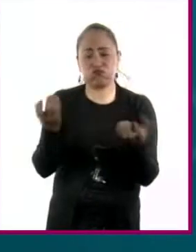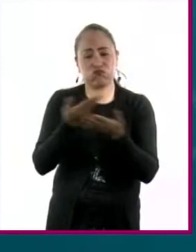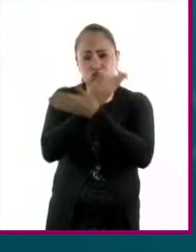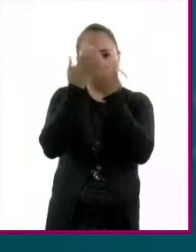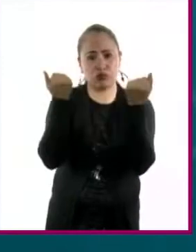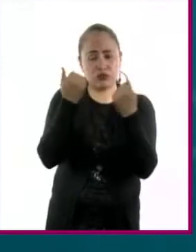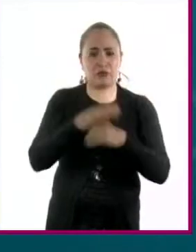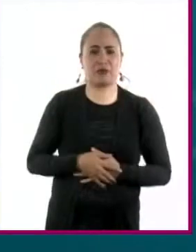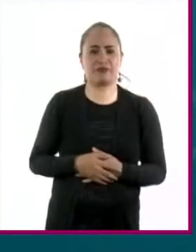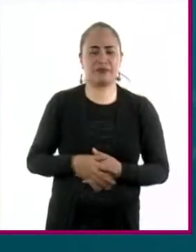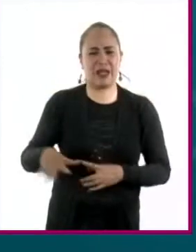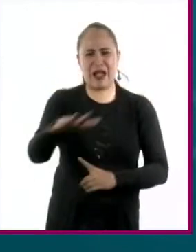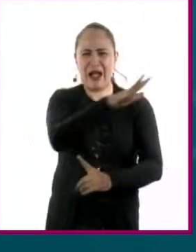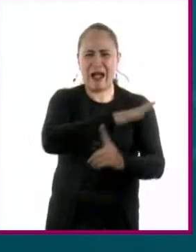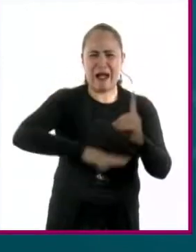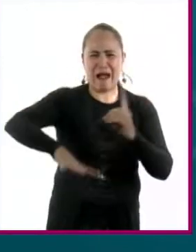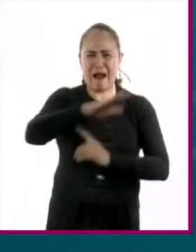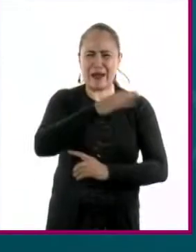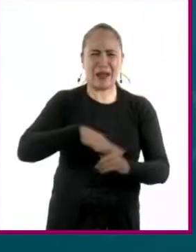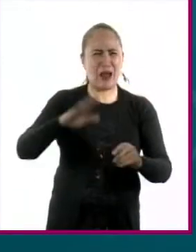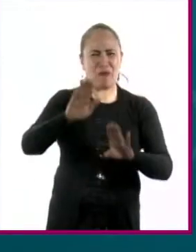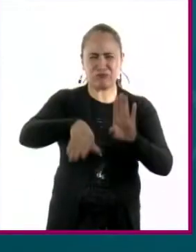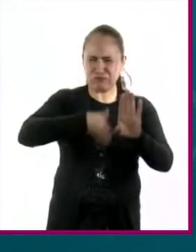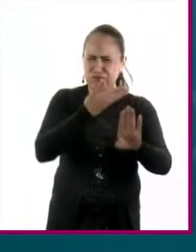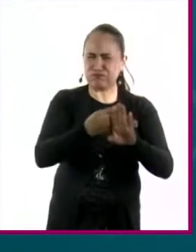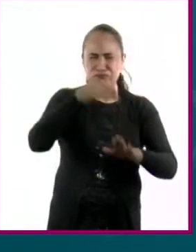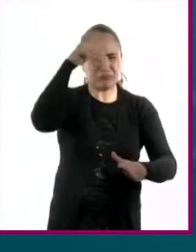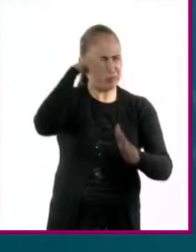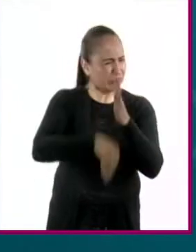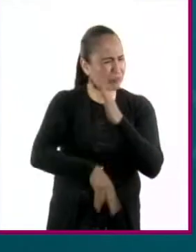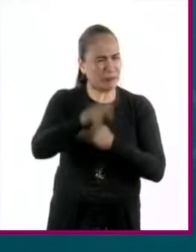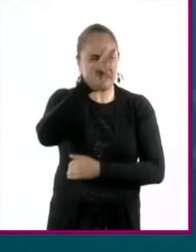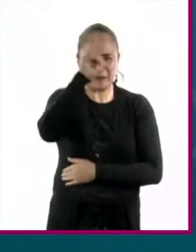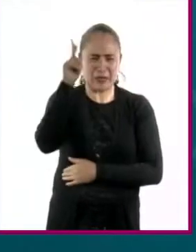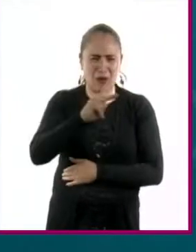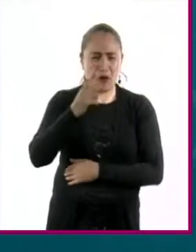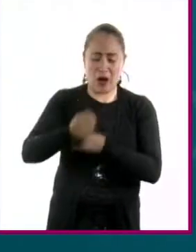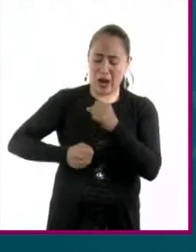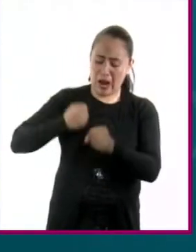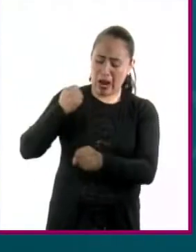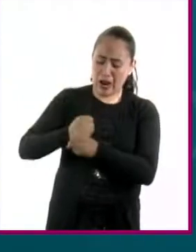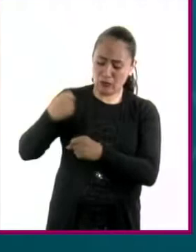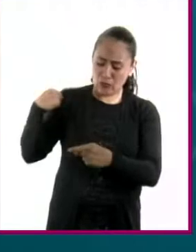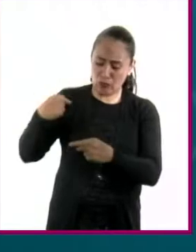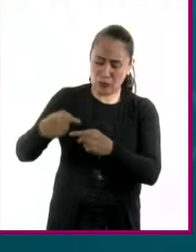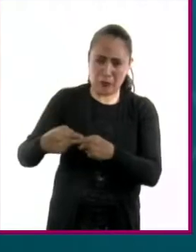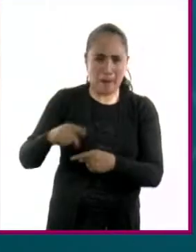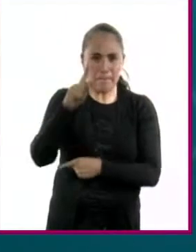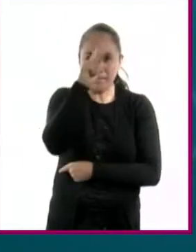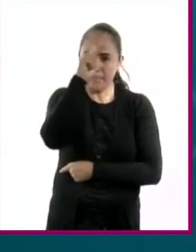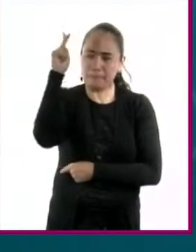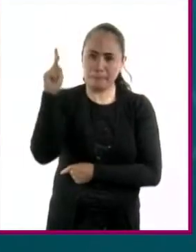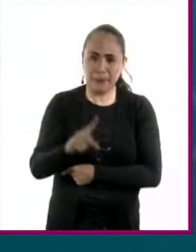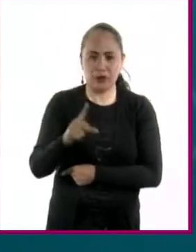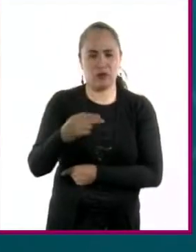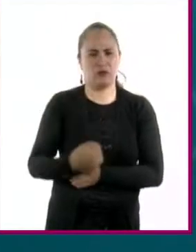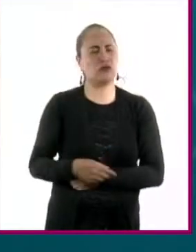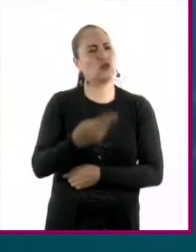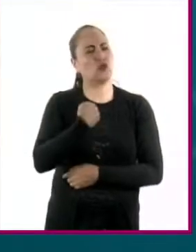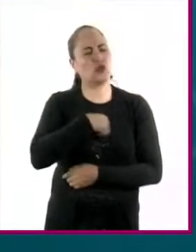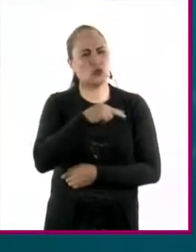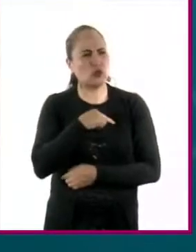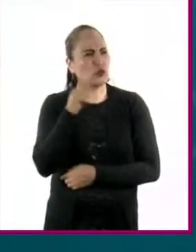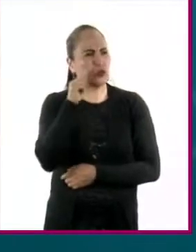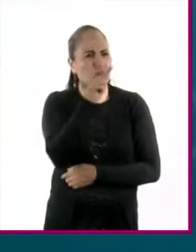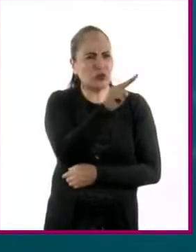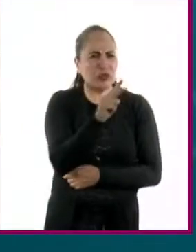ecológico ha sido terrible. De unos años para acá parece que se ha hecho cada vez peor, pero lo que no vemos con tanta claridad es que